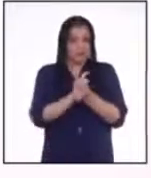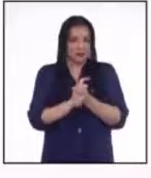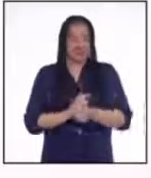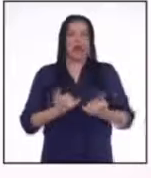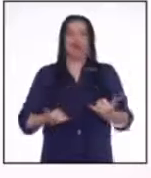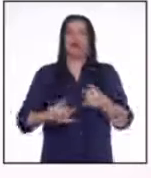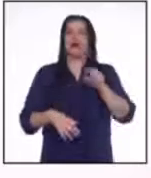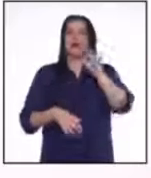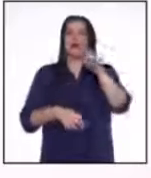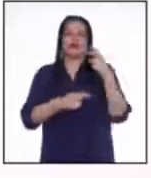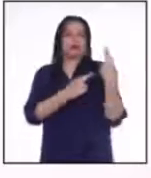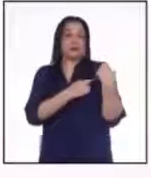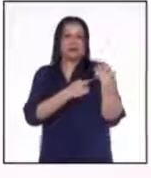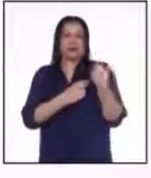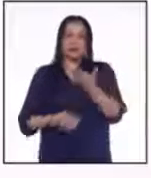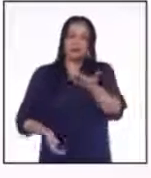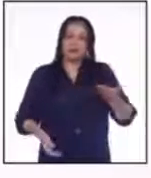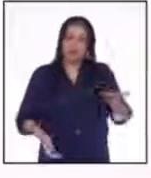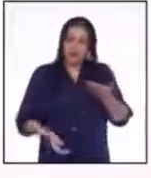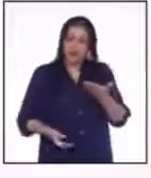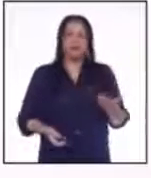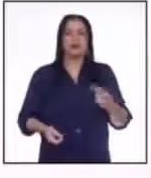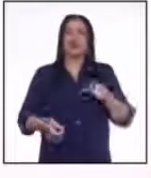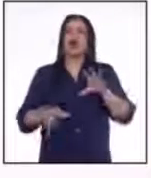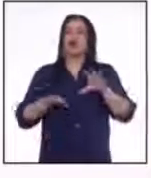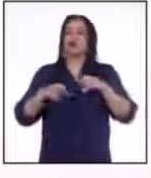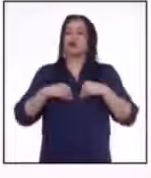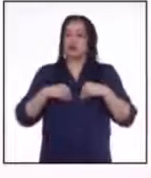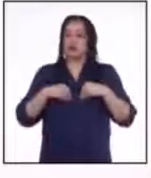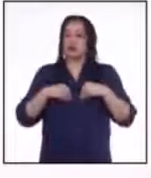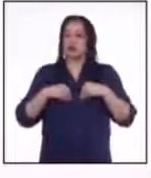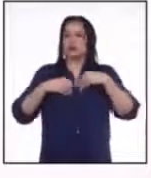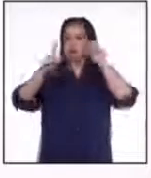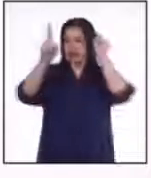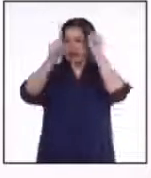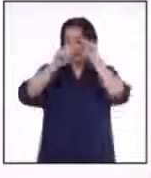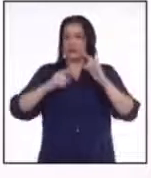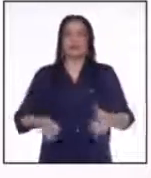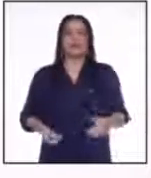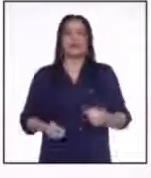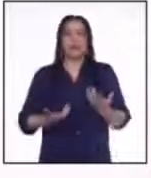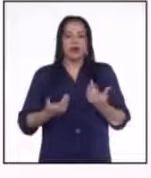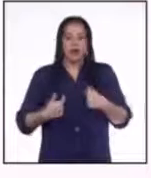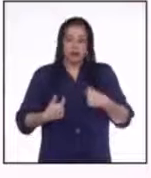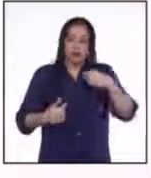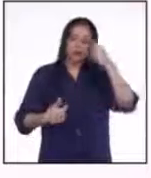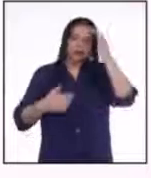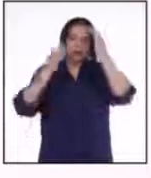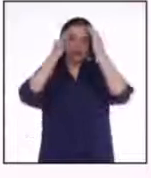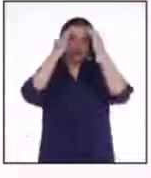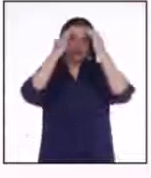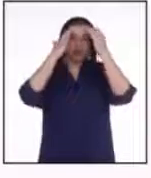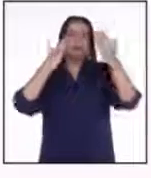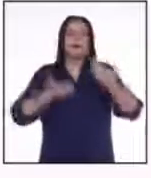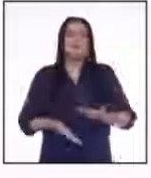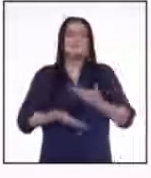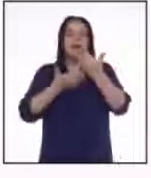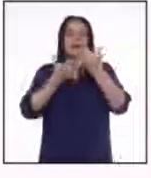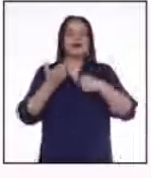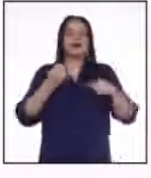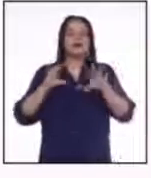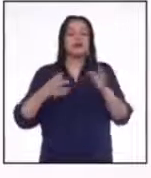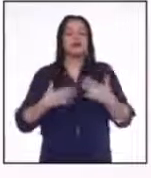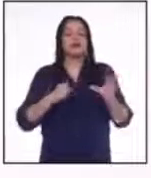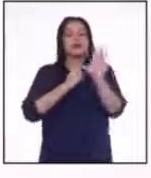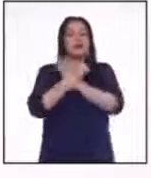Ahora te toca a ti y te invitamos a asumir el siguiente reto. Plantear acciones para la protección de la